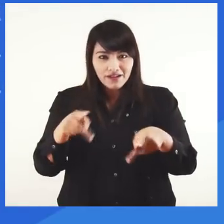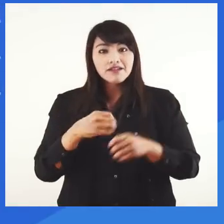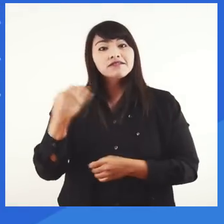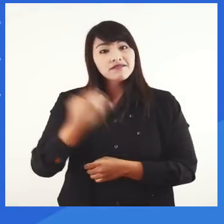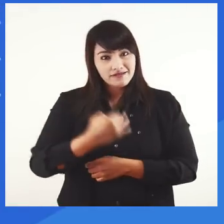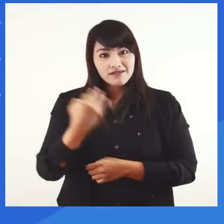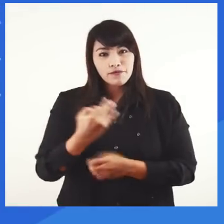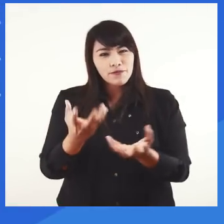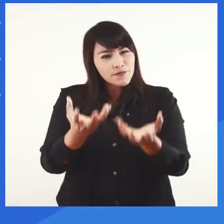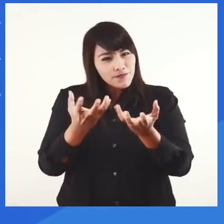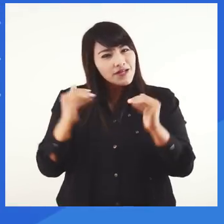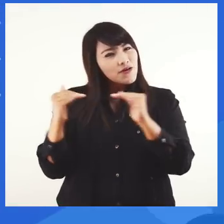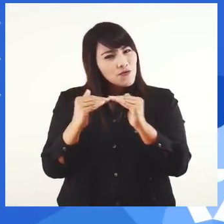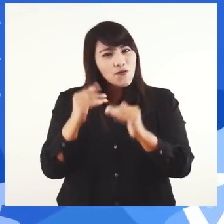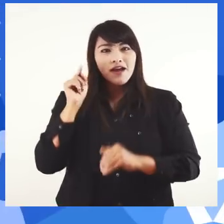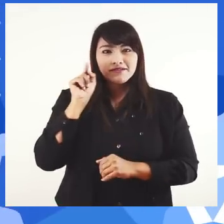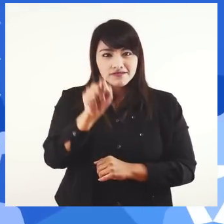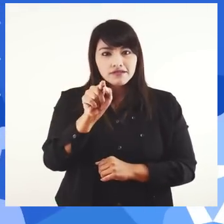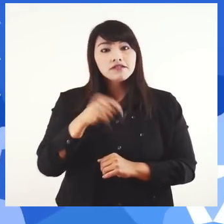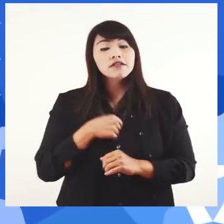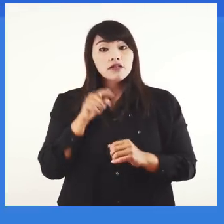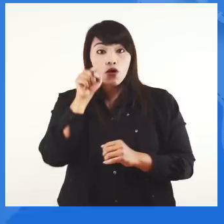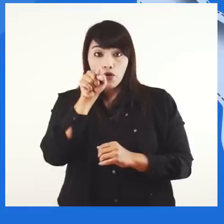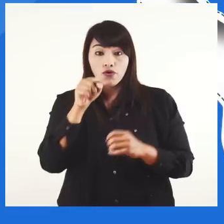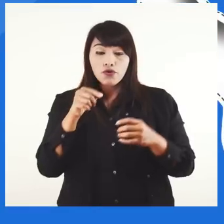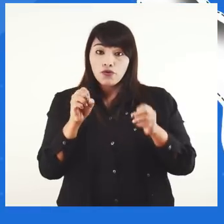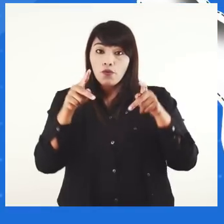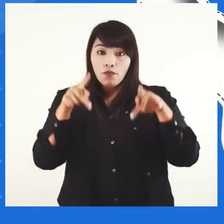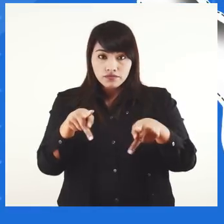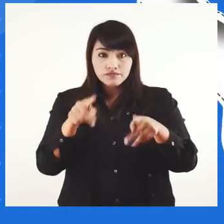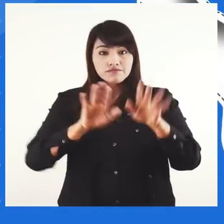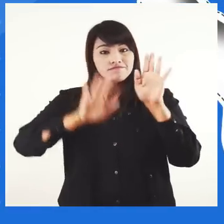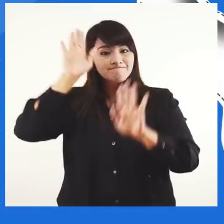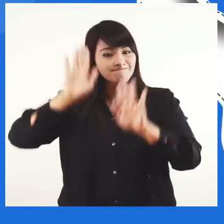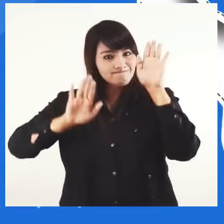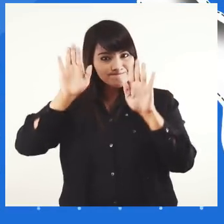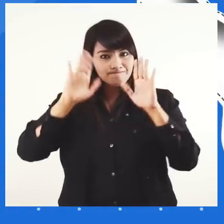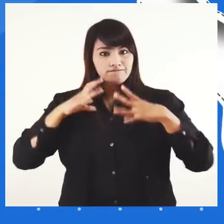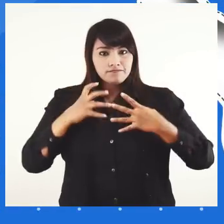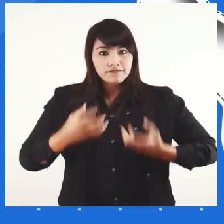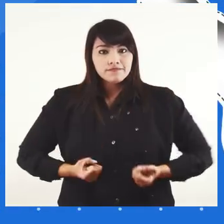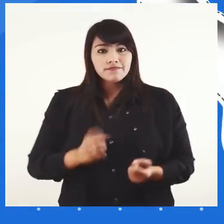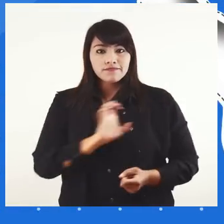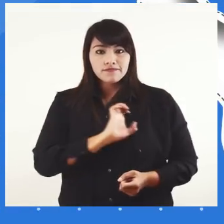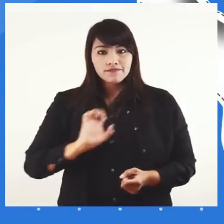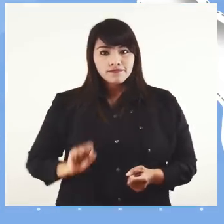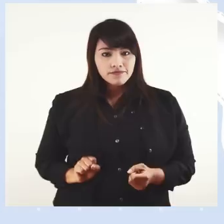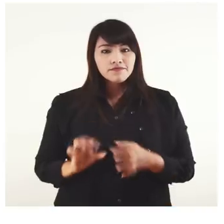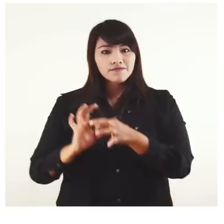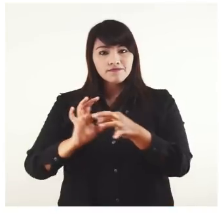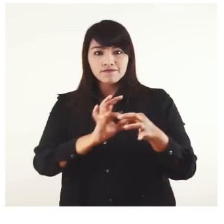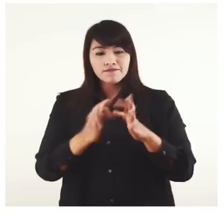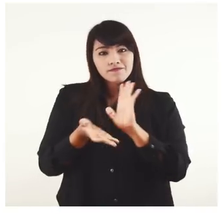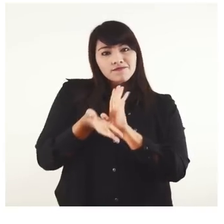todos. Necesitamos más gente como tú. Encuentra tu espacio. Participa. Gobierno de El